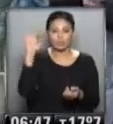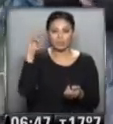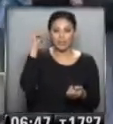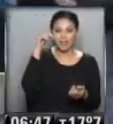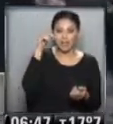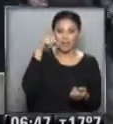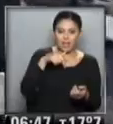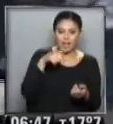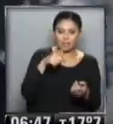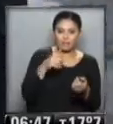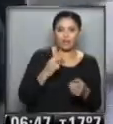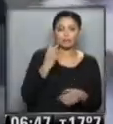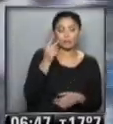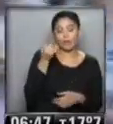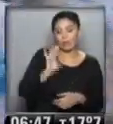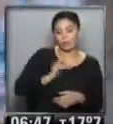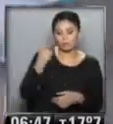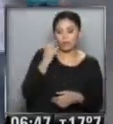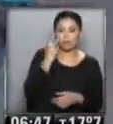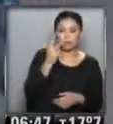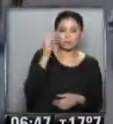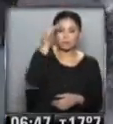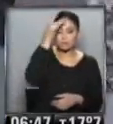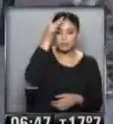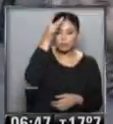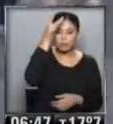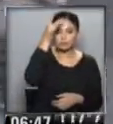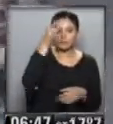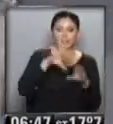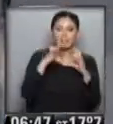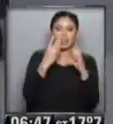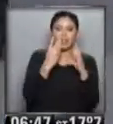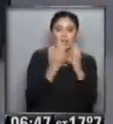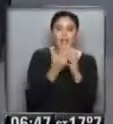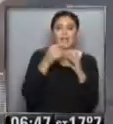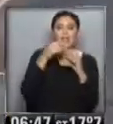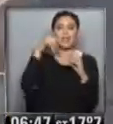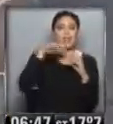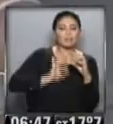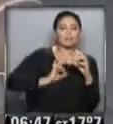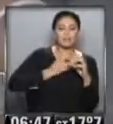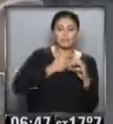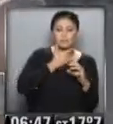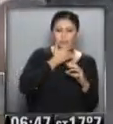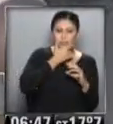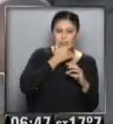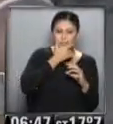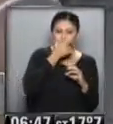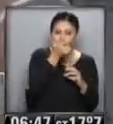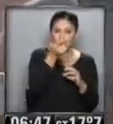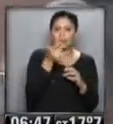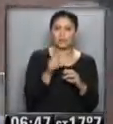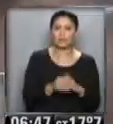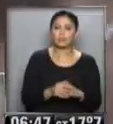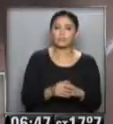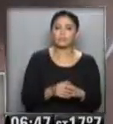el 2012 fue el noveno año más caluroso... ...desde que comenzaron los registros,